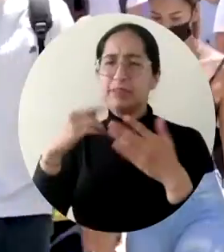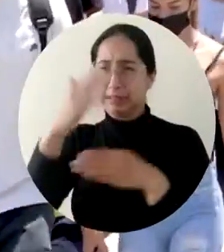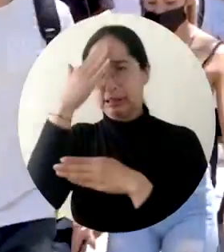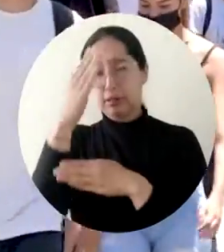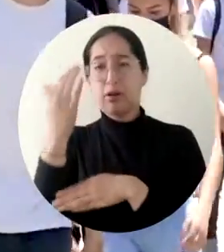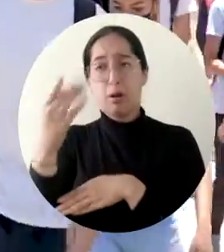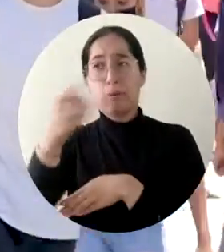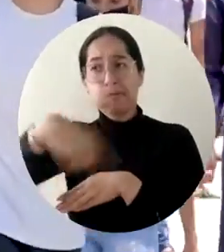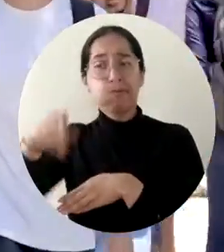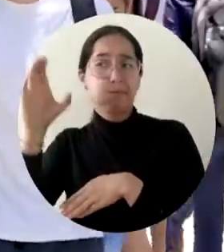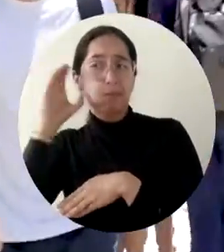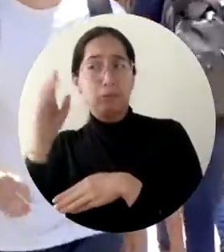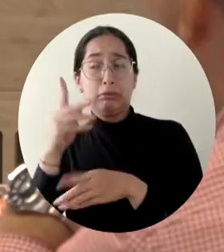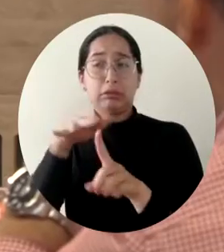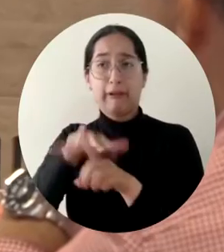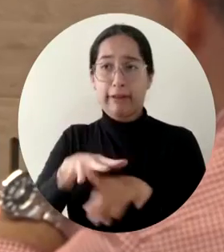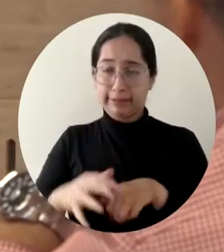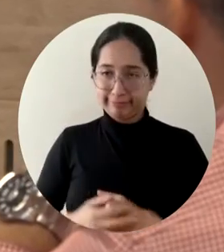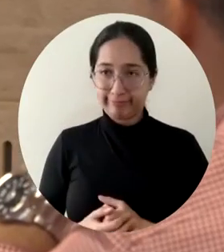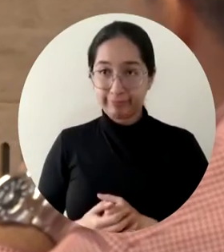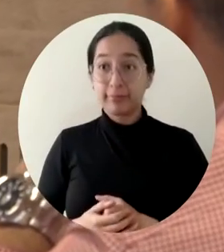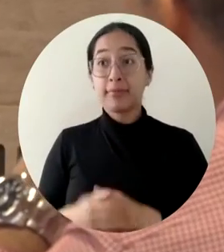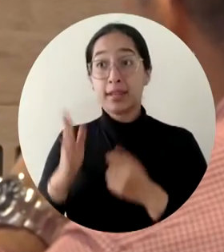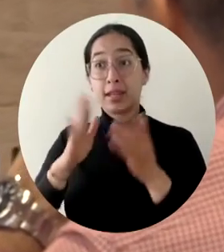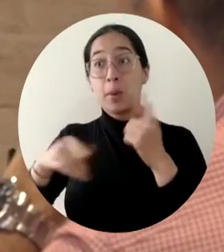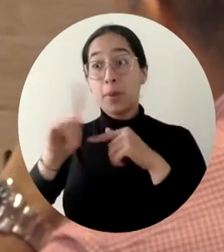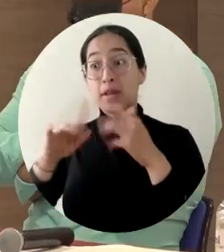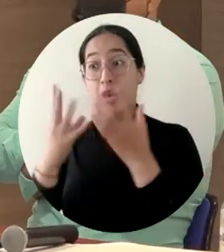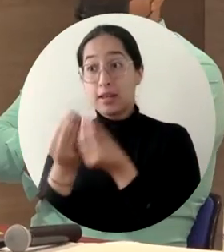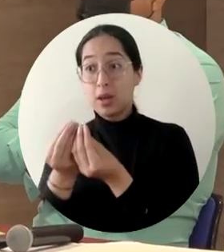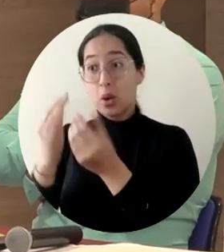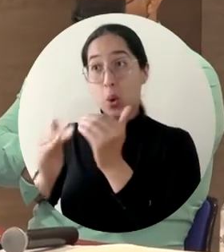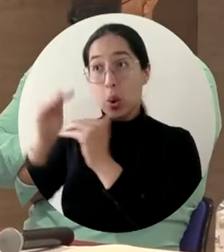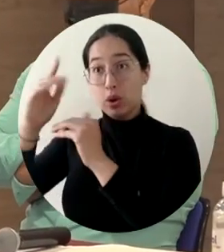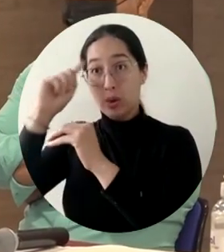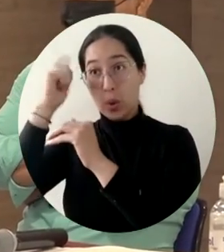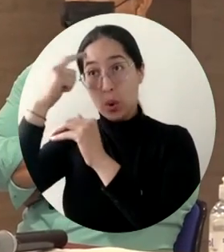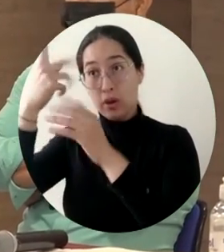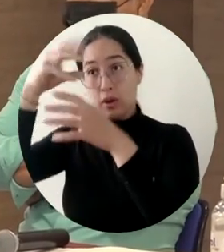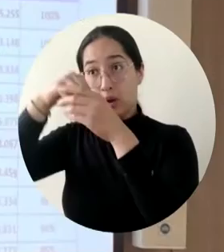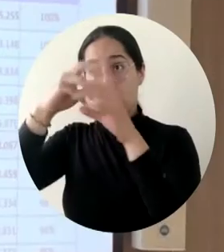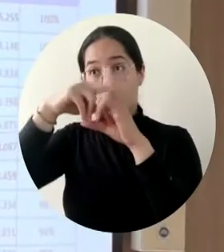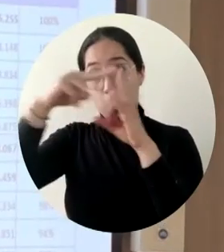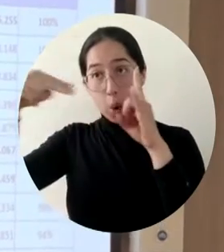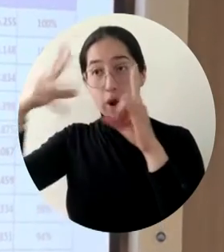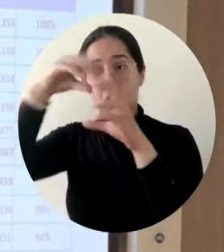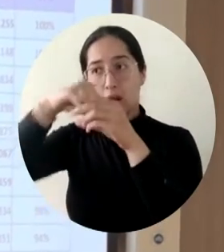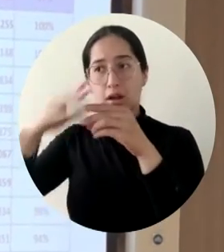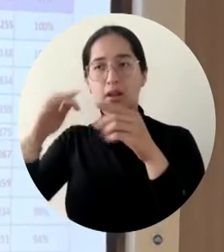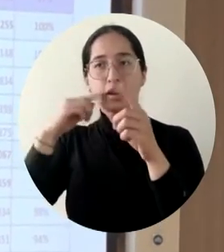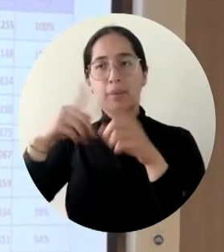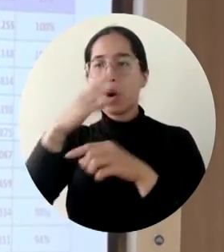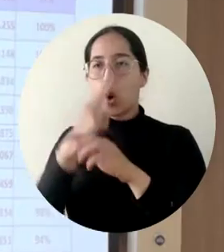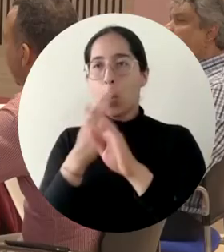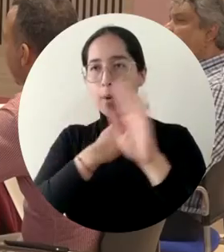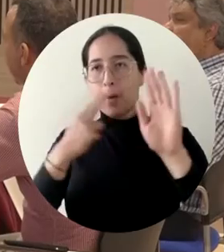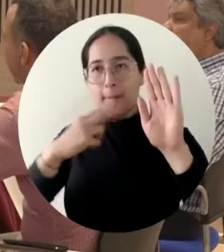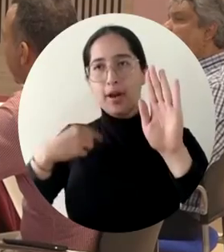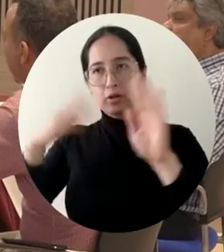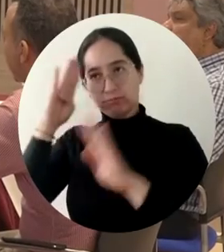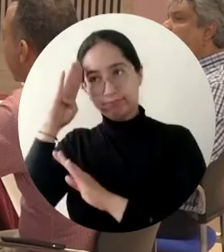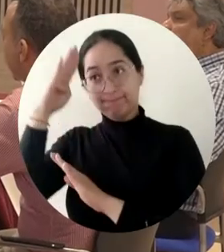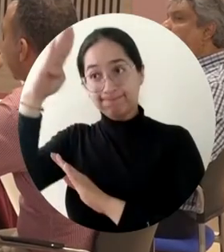que nos está azotando. Finalmente, ante el máximo órgano de gobierno de Unimagdalena, se presentó la propuesta de acuerdo para comprometer